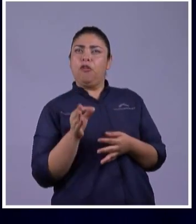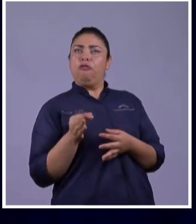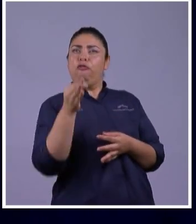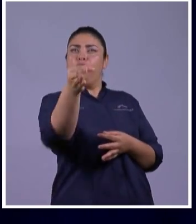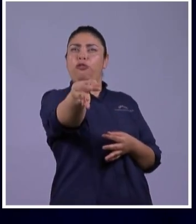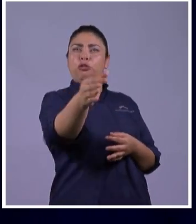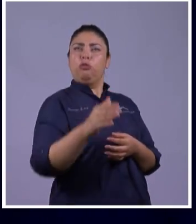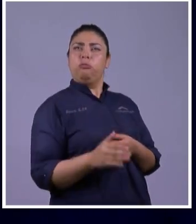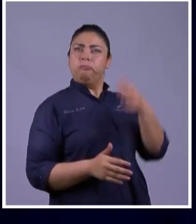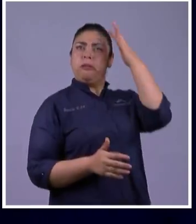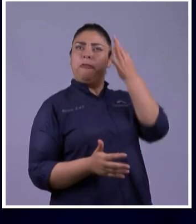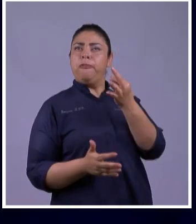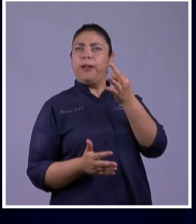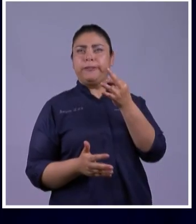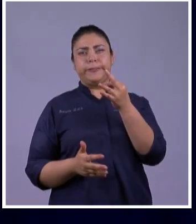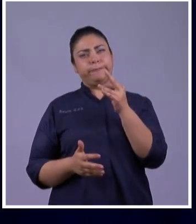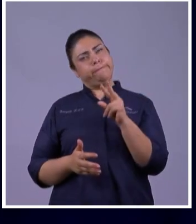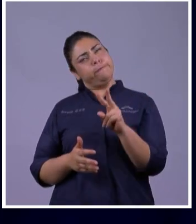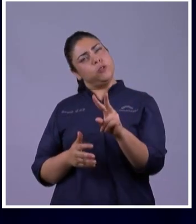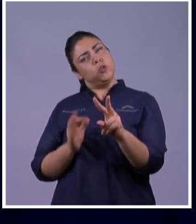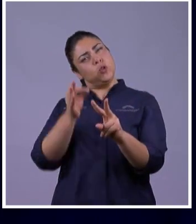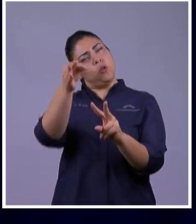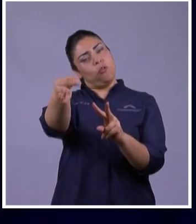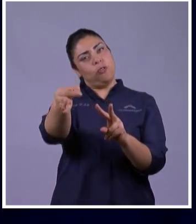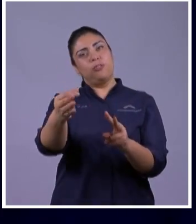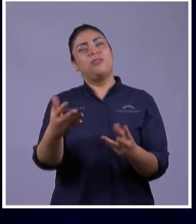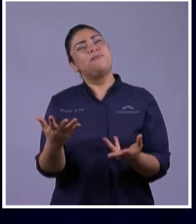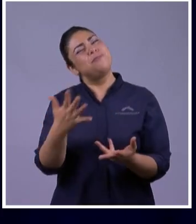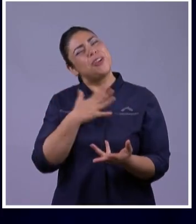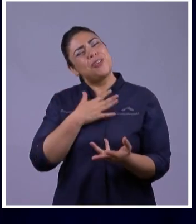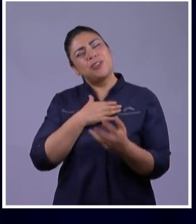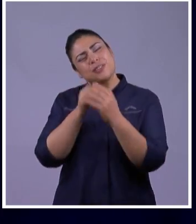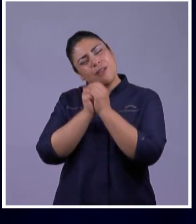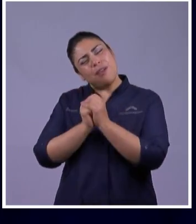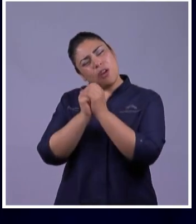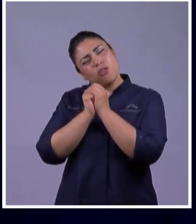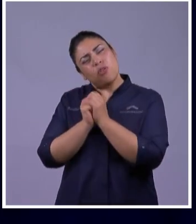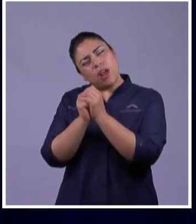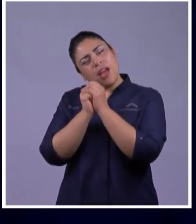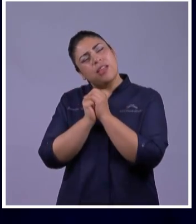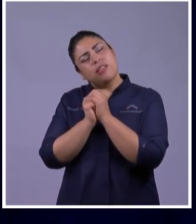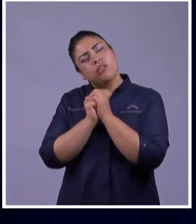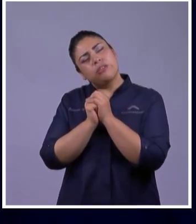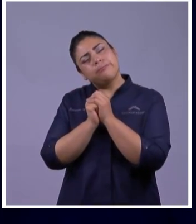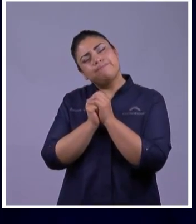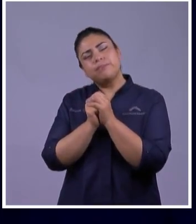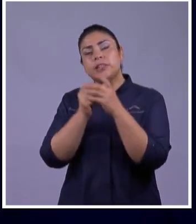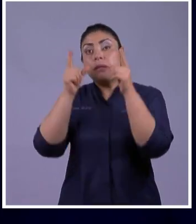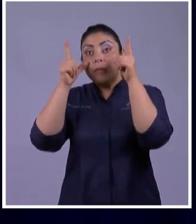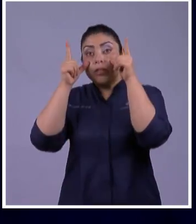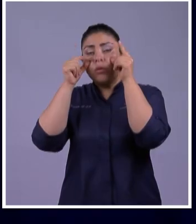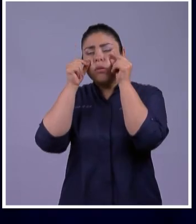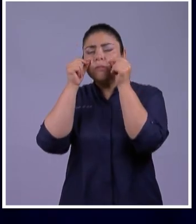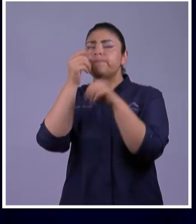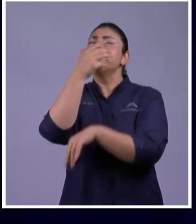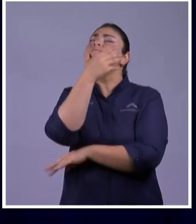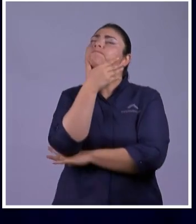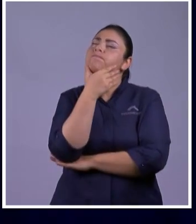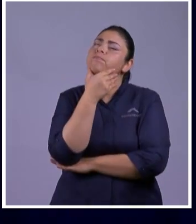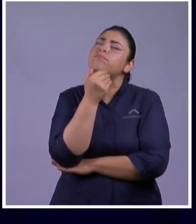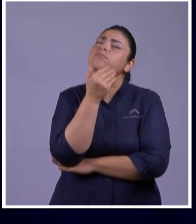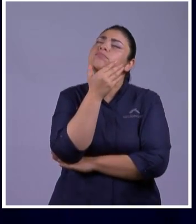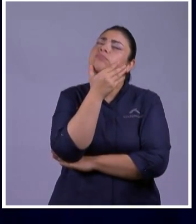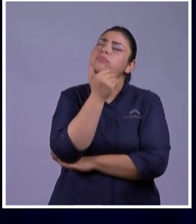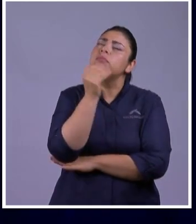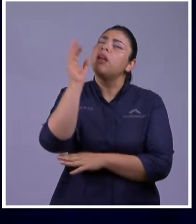estaba yo orando a dios y ahí cerré mis ojos en el sofá de la casa para meditar meditar y creo que hoy la voz del